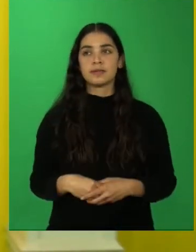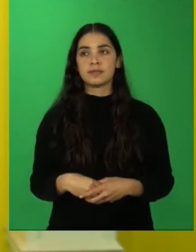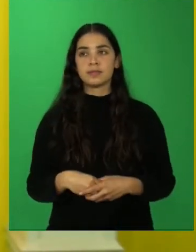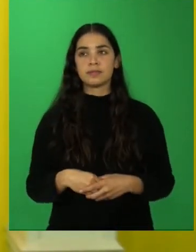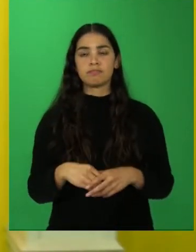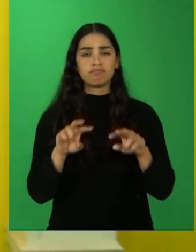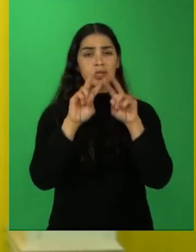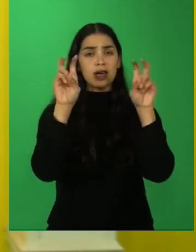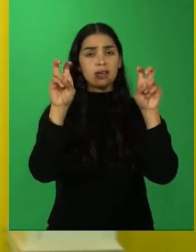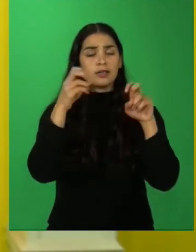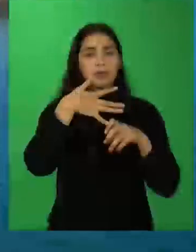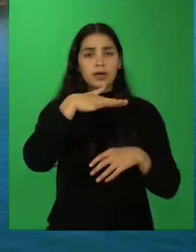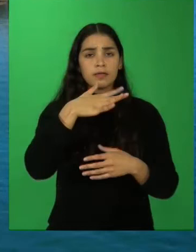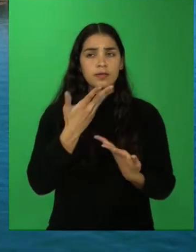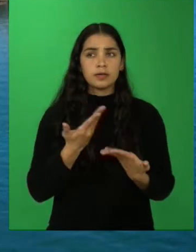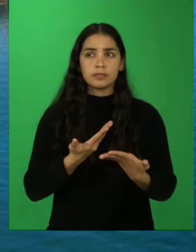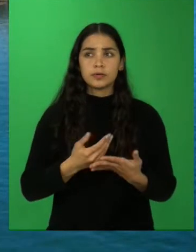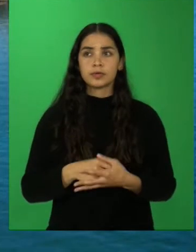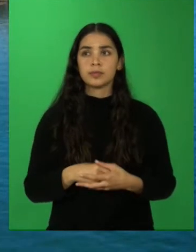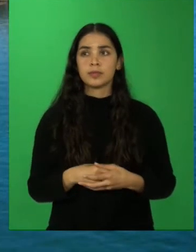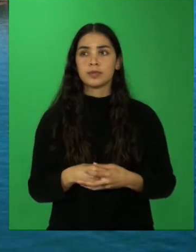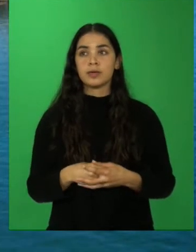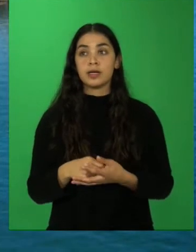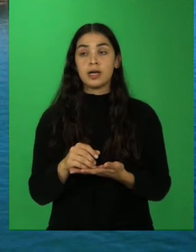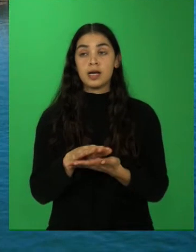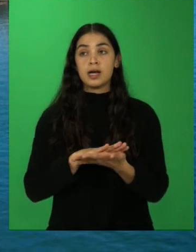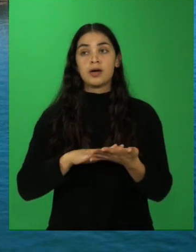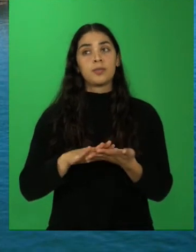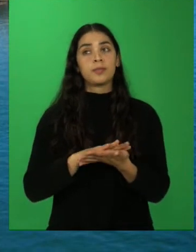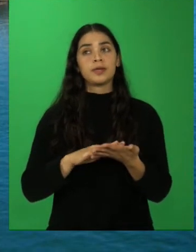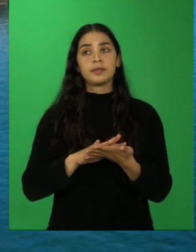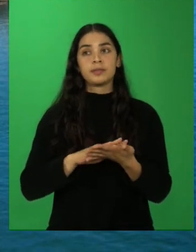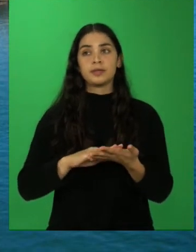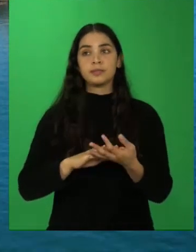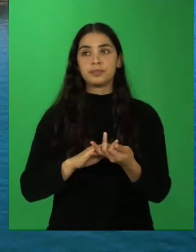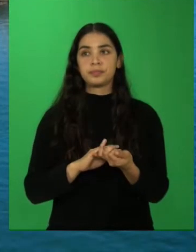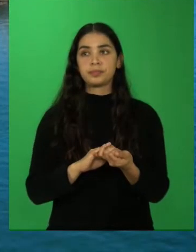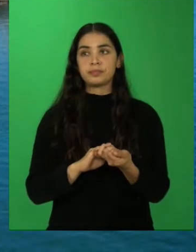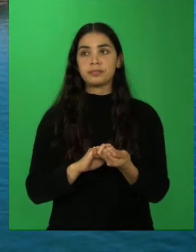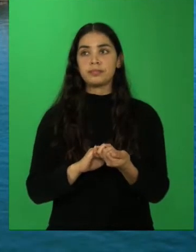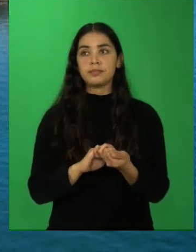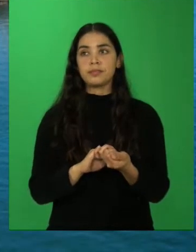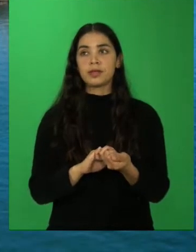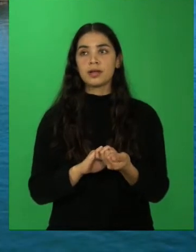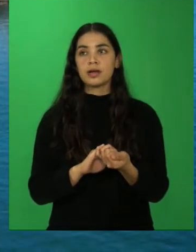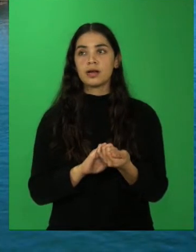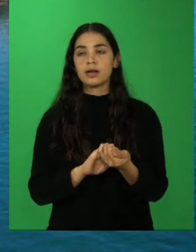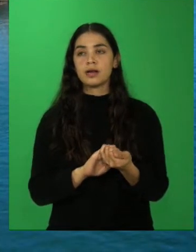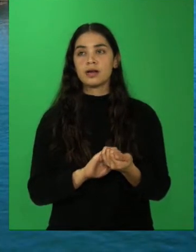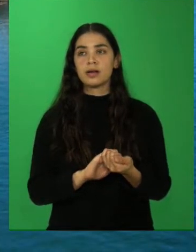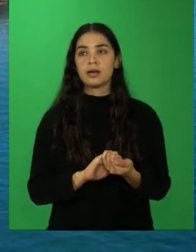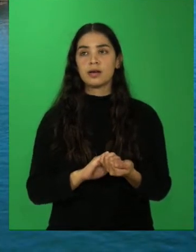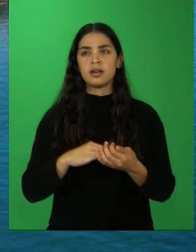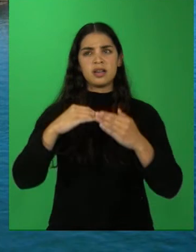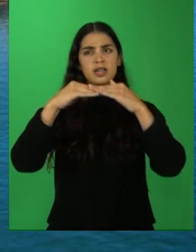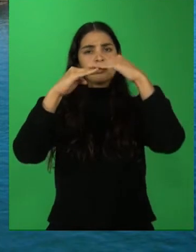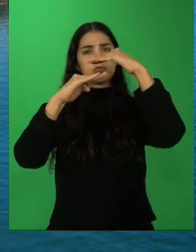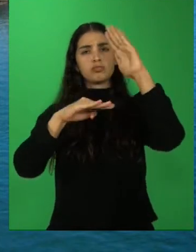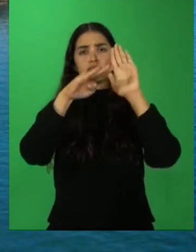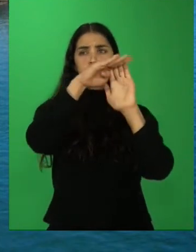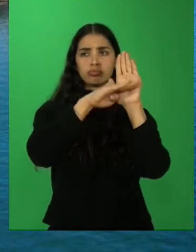La hidrografía. La hidrografía está compuesta por el río Blanco, Andelien, Azorpado,